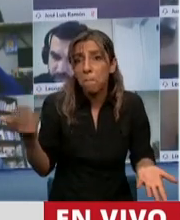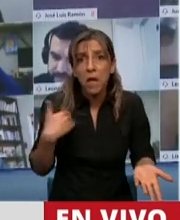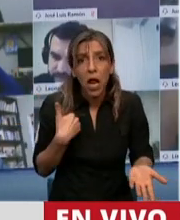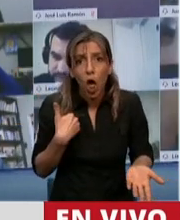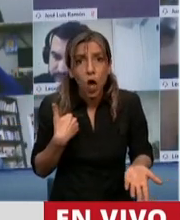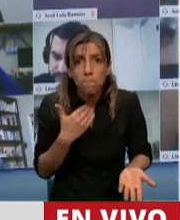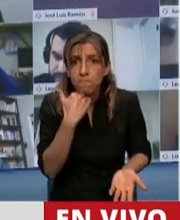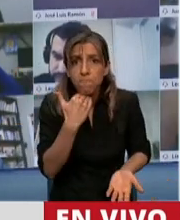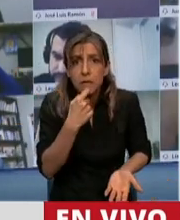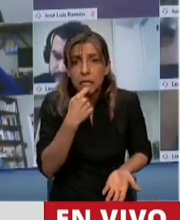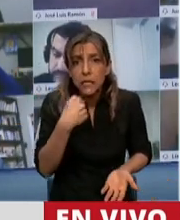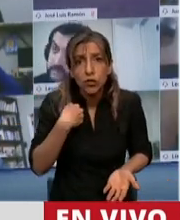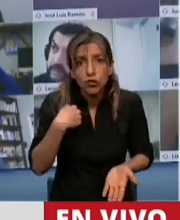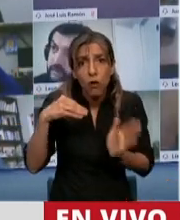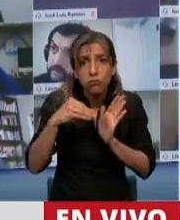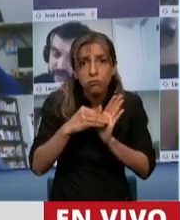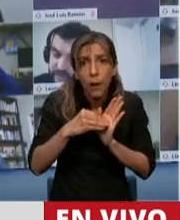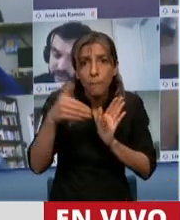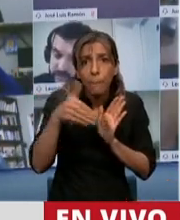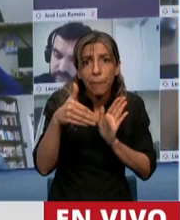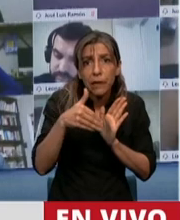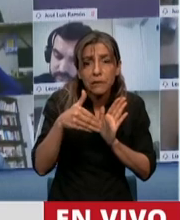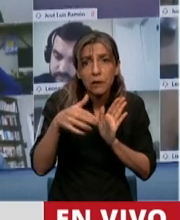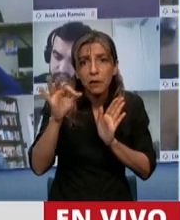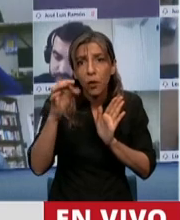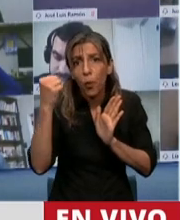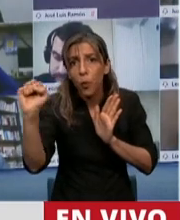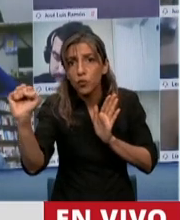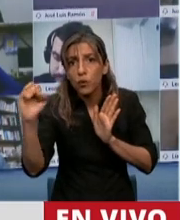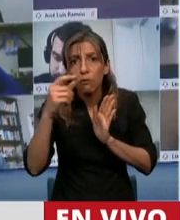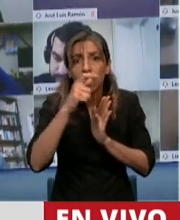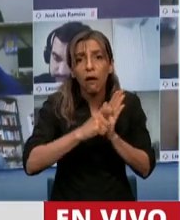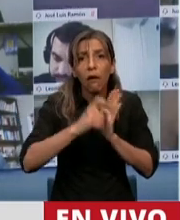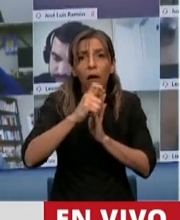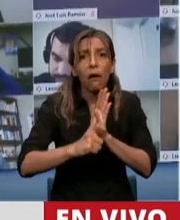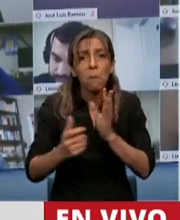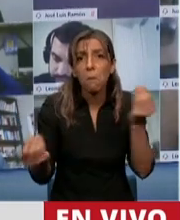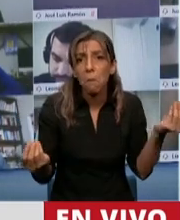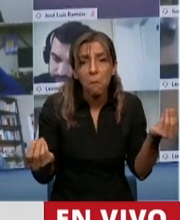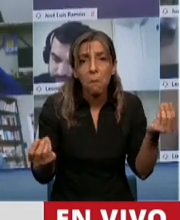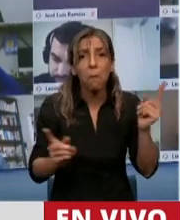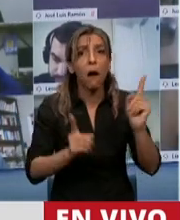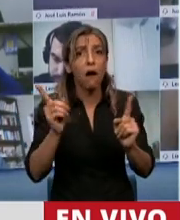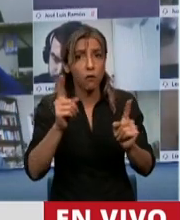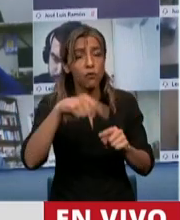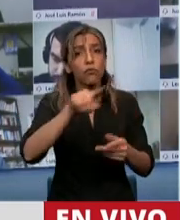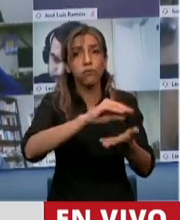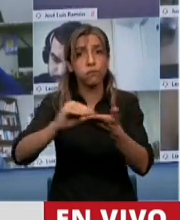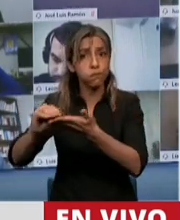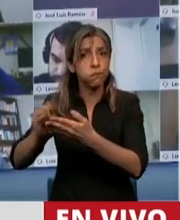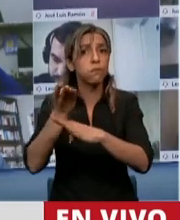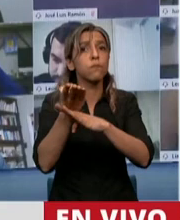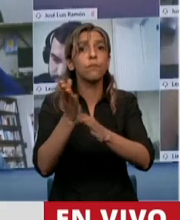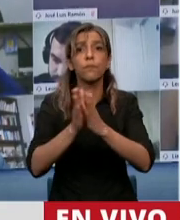o ausente. Acá hubo diputadas preopinantes que pidieron que lean el artículo 22 del